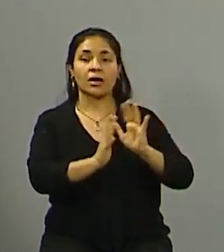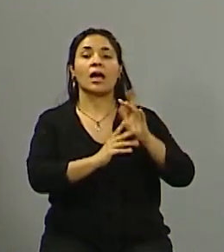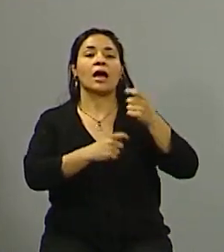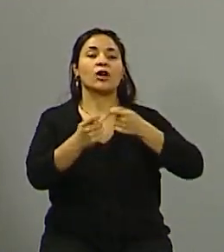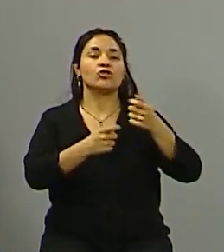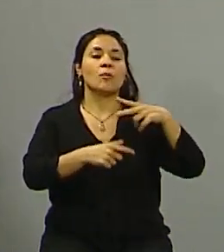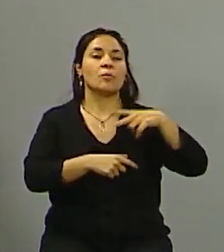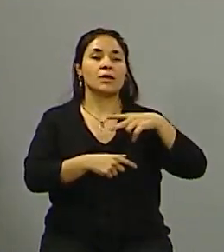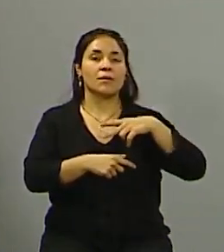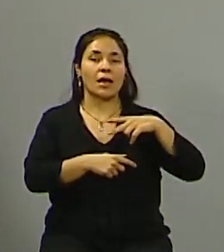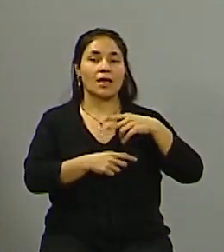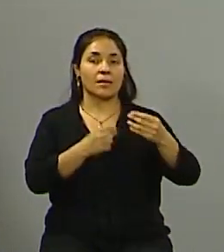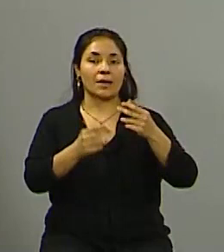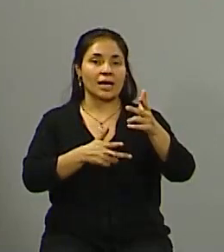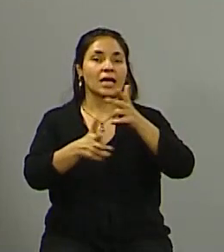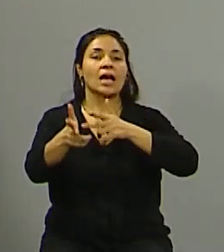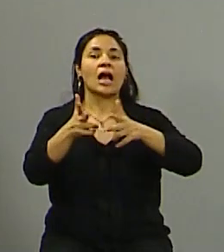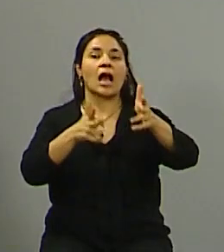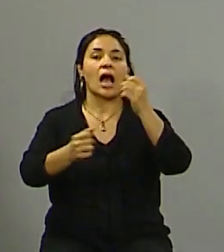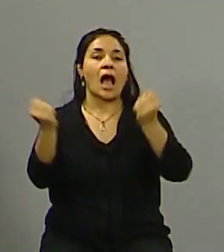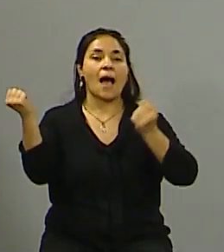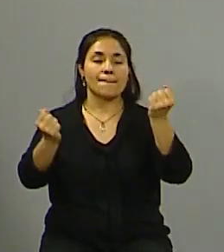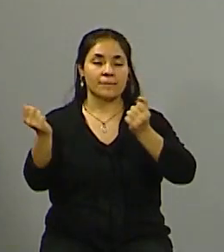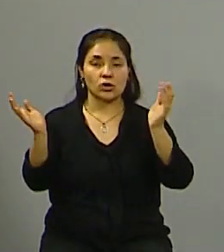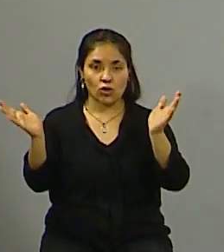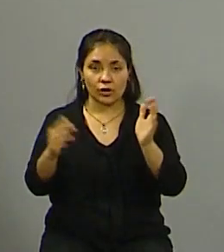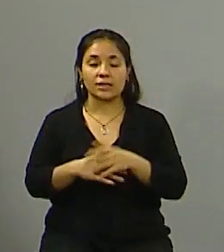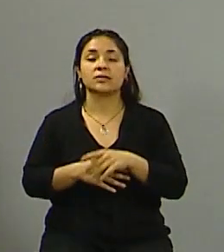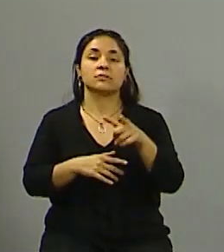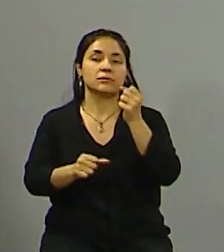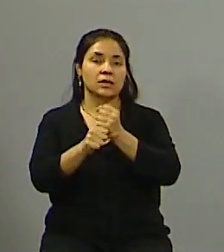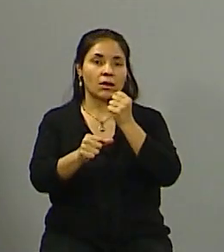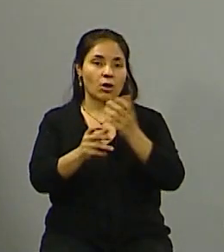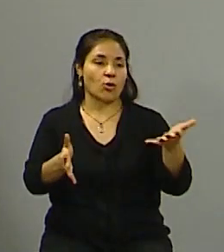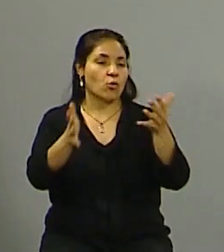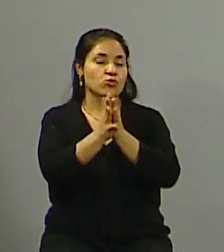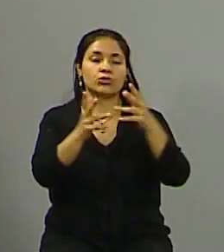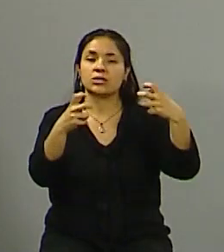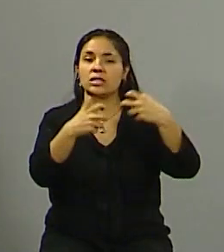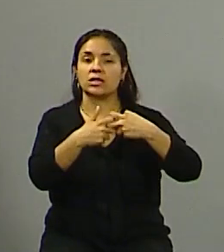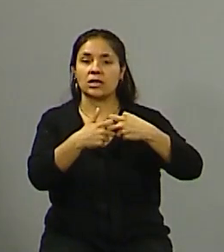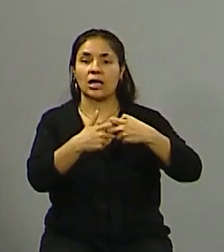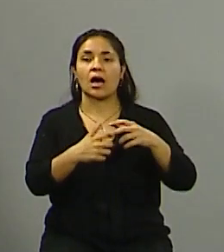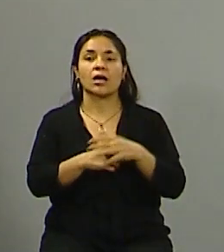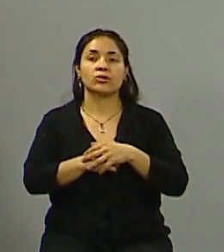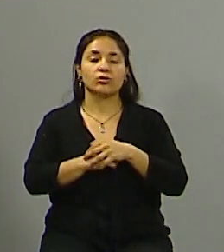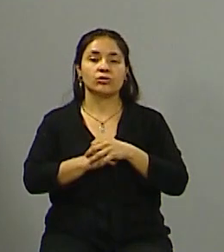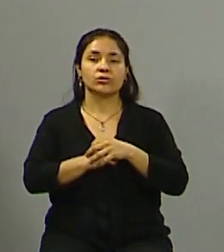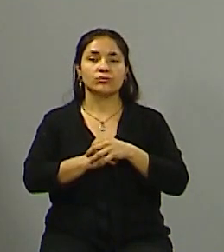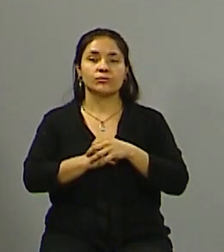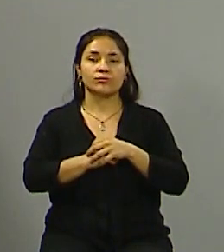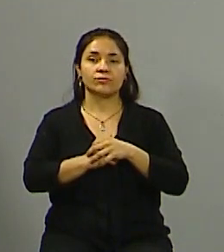privada para emplazamiento de camiones. Me parece que hay que seguir trabajando con el sindicato, con los titulares de